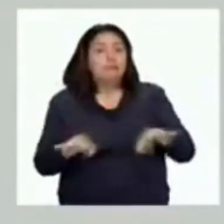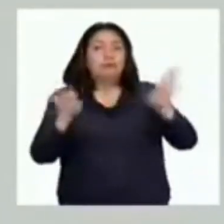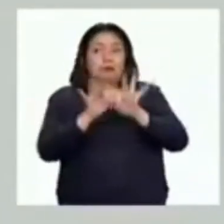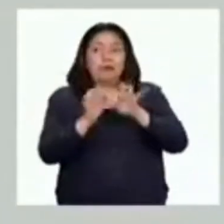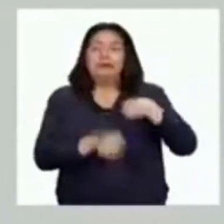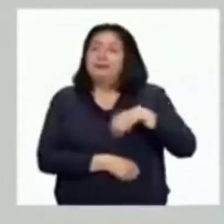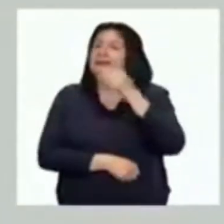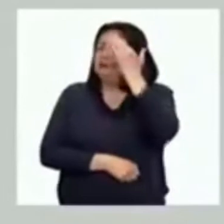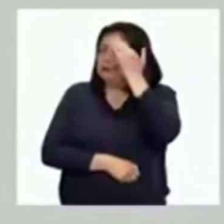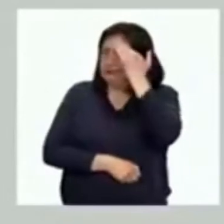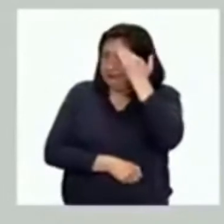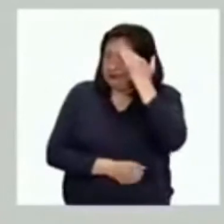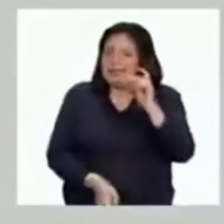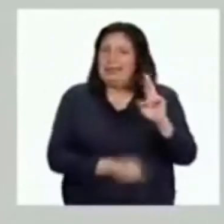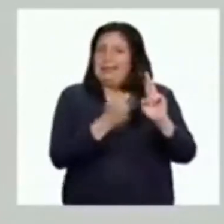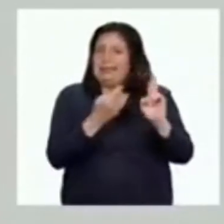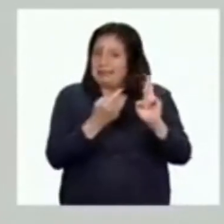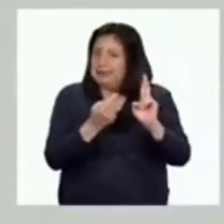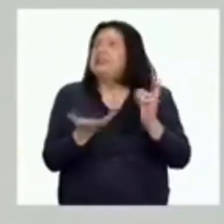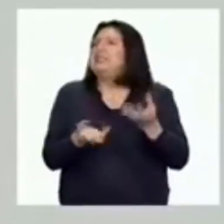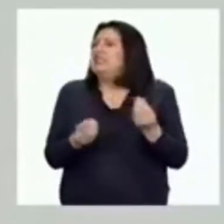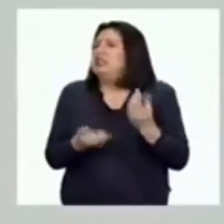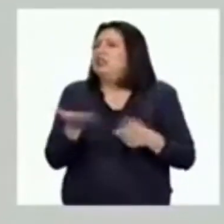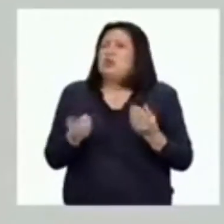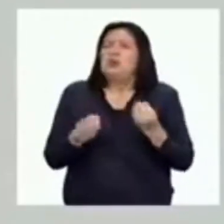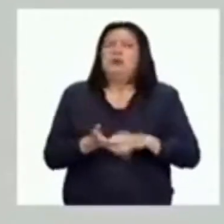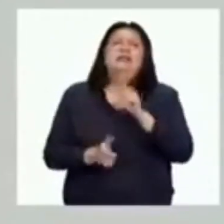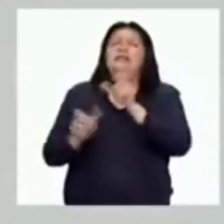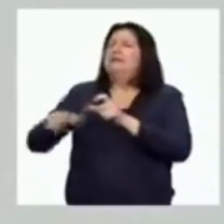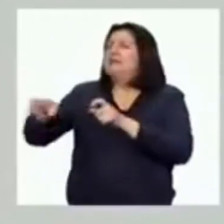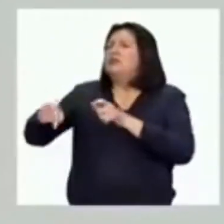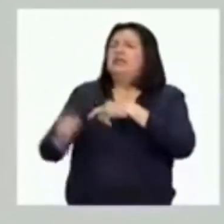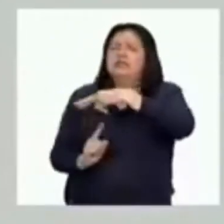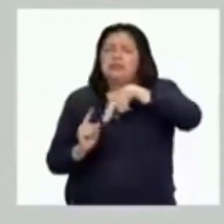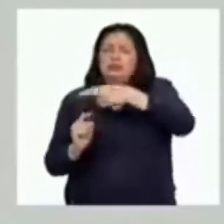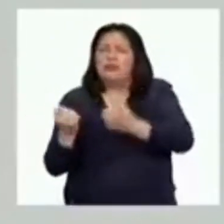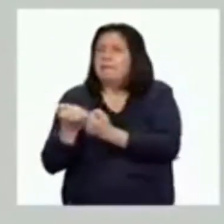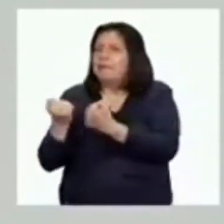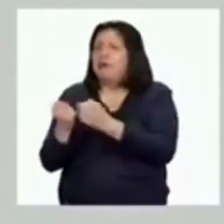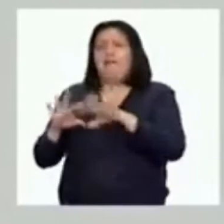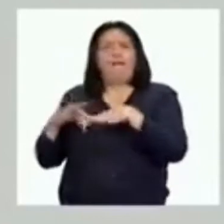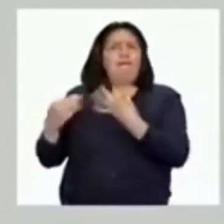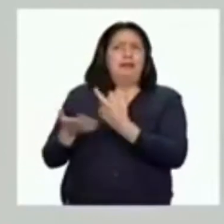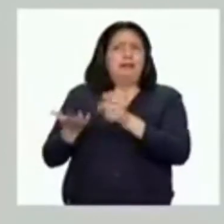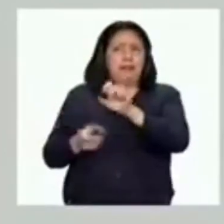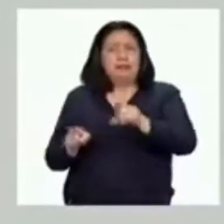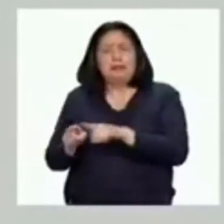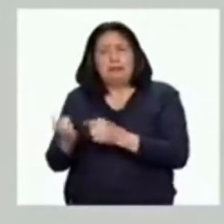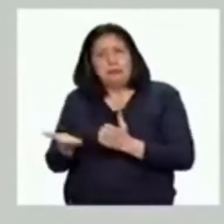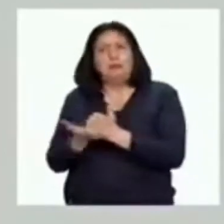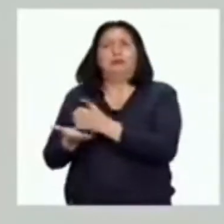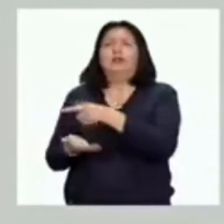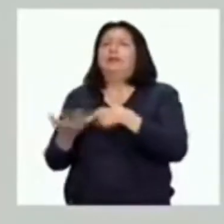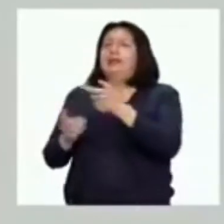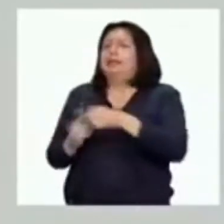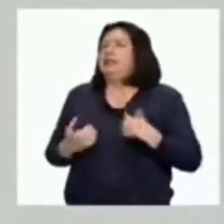saber que la resiliencia se desarrolla a la mano y aquellos que nos rodean en la escuela y en la familia, tenemos muchas personas que nos ayudarán con